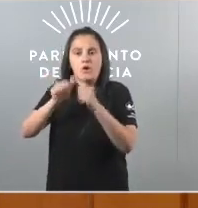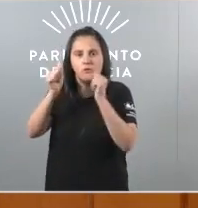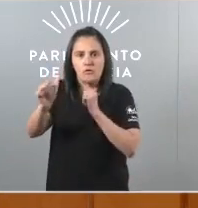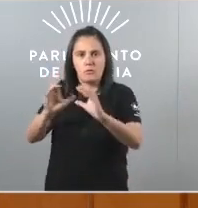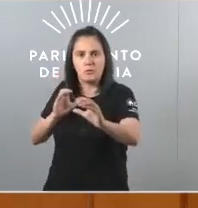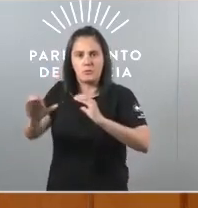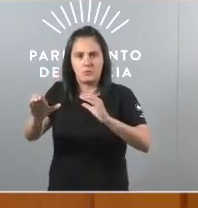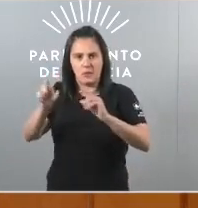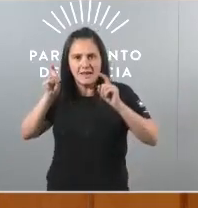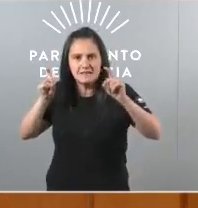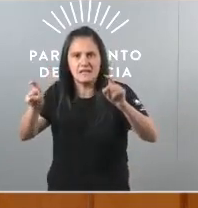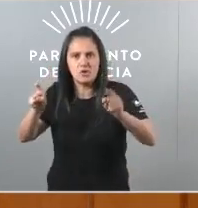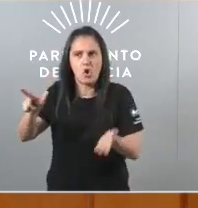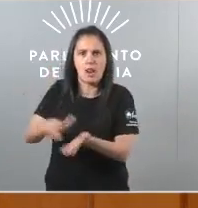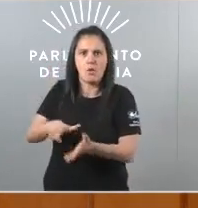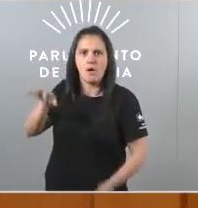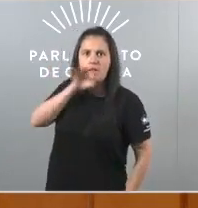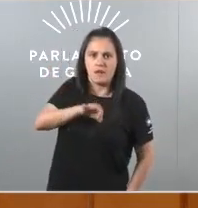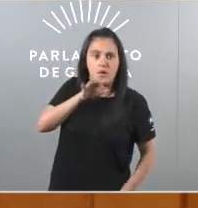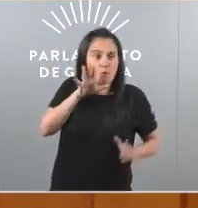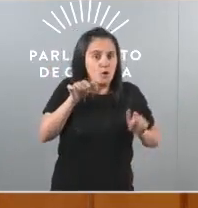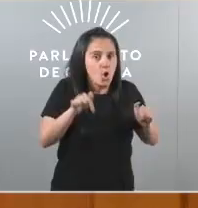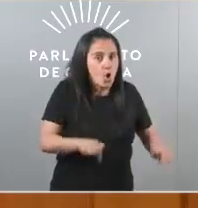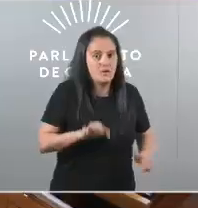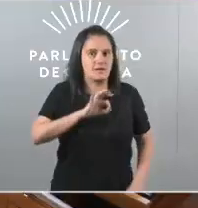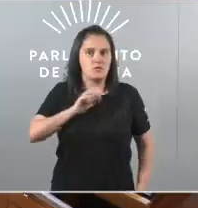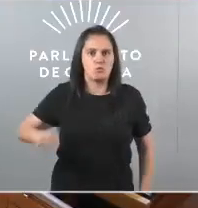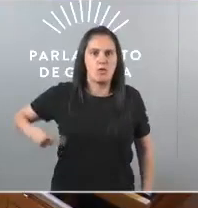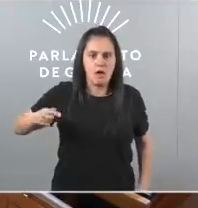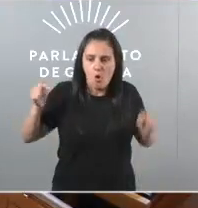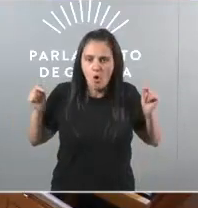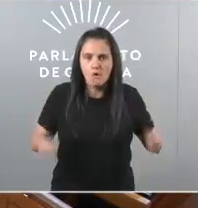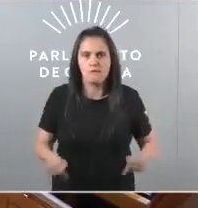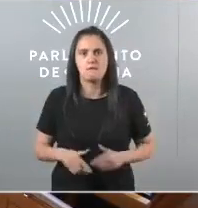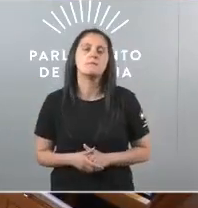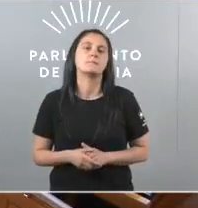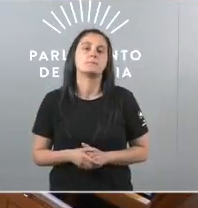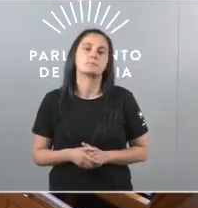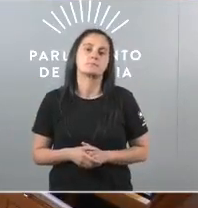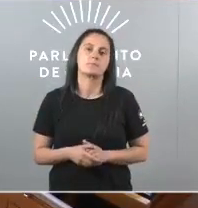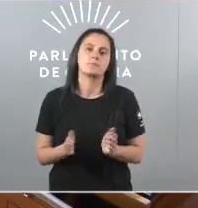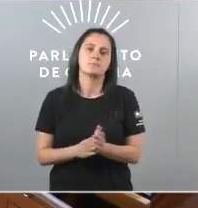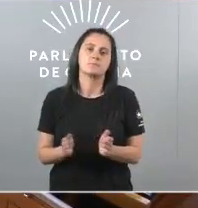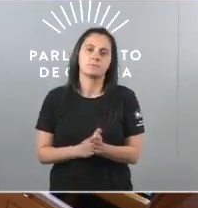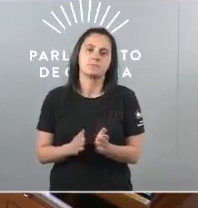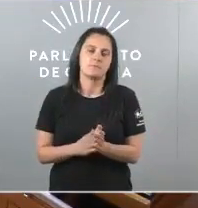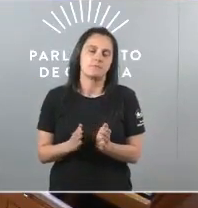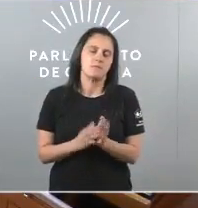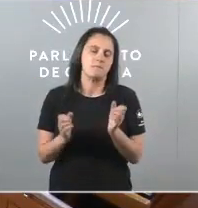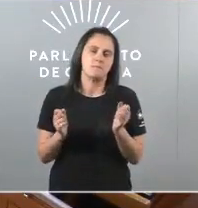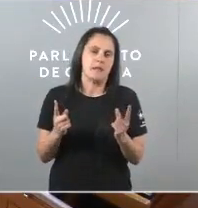porque o xe o xe o señor Rueda son miles